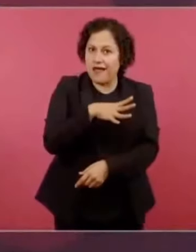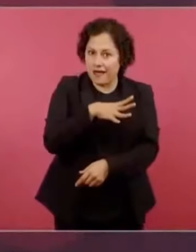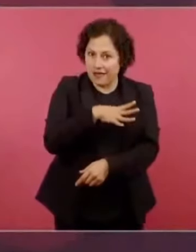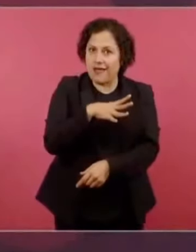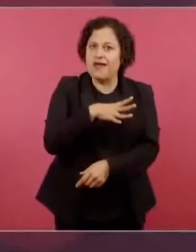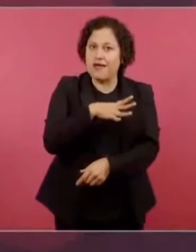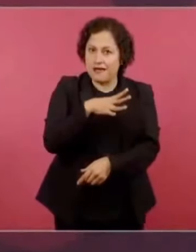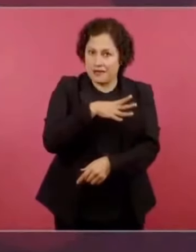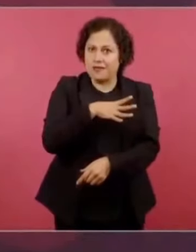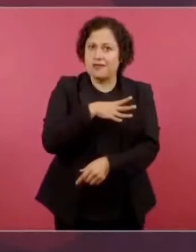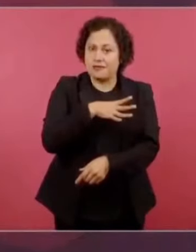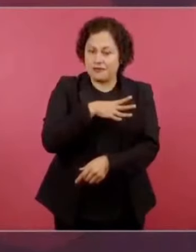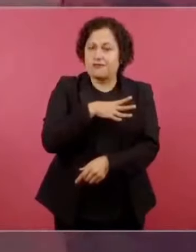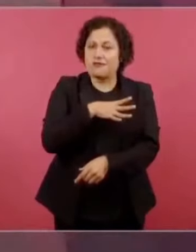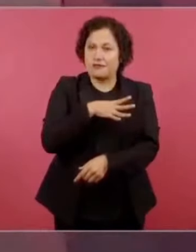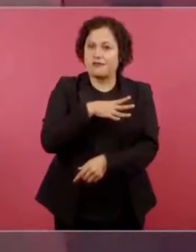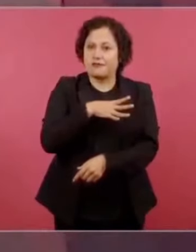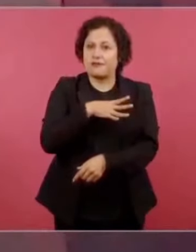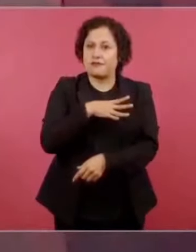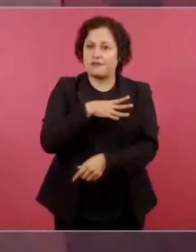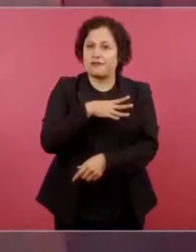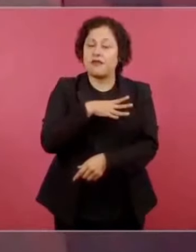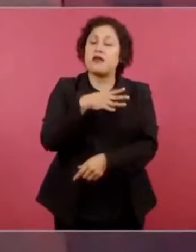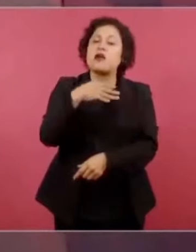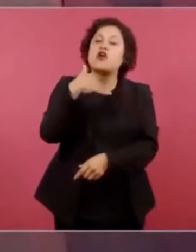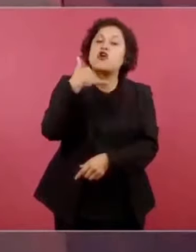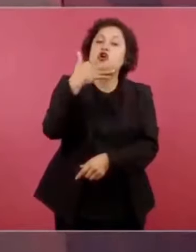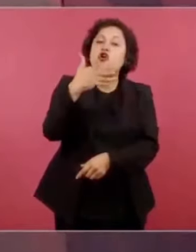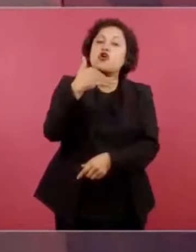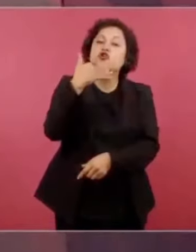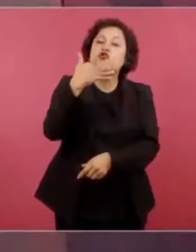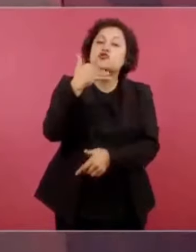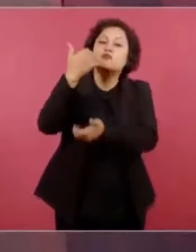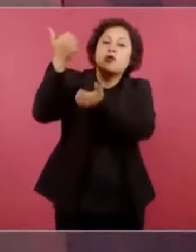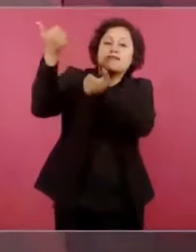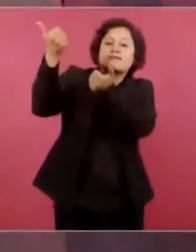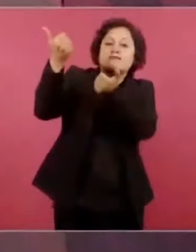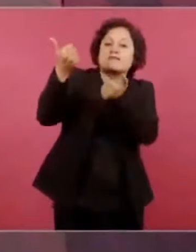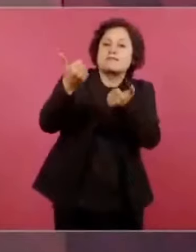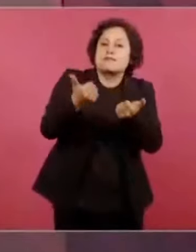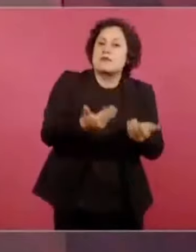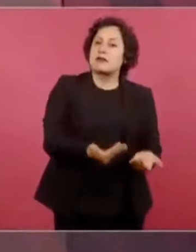que trajeron y que siguieron fomentando